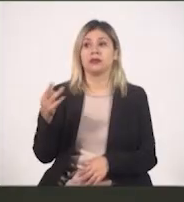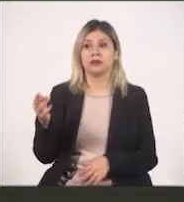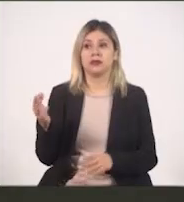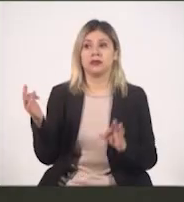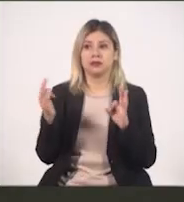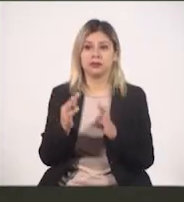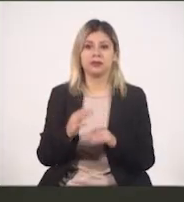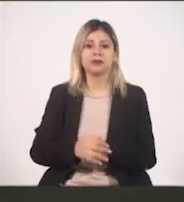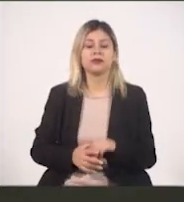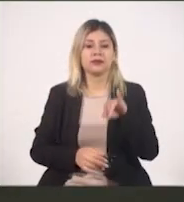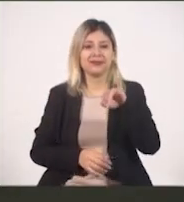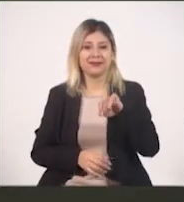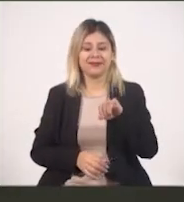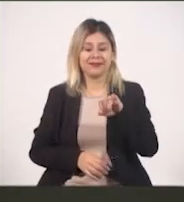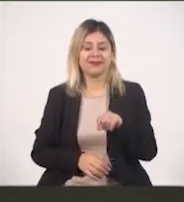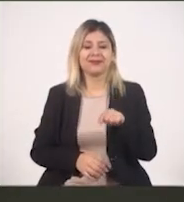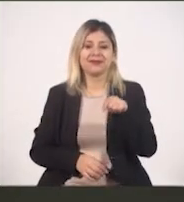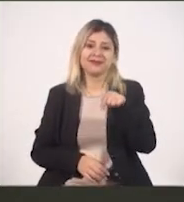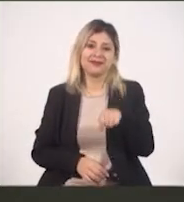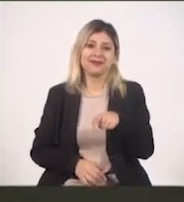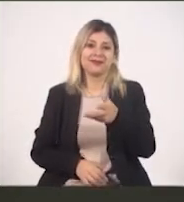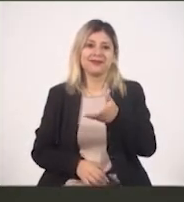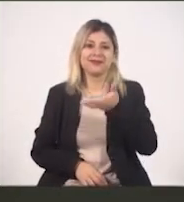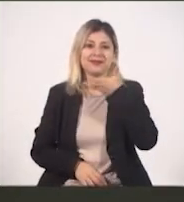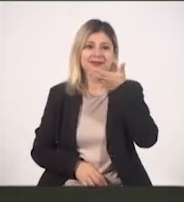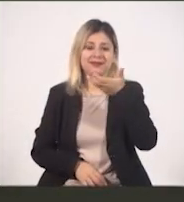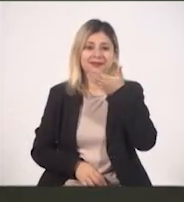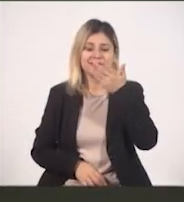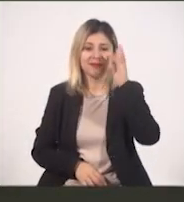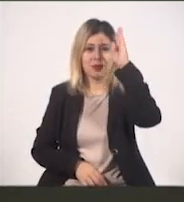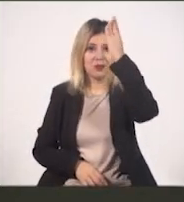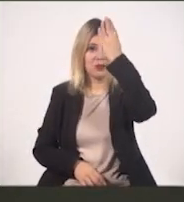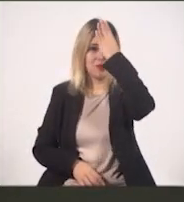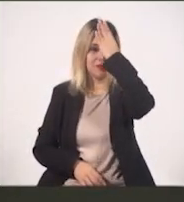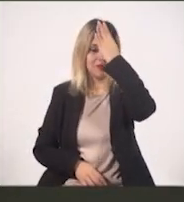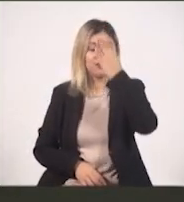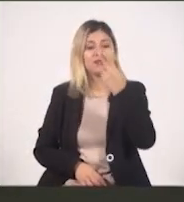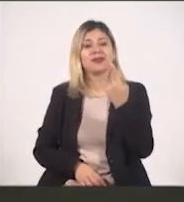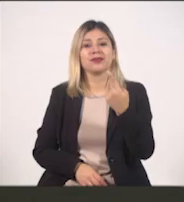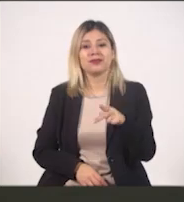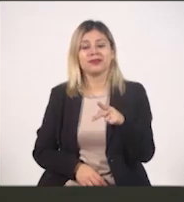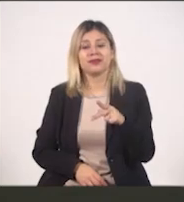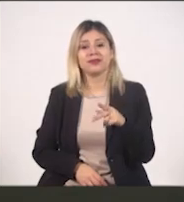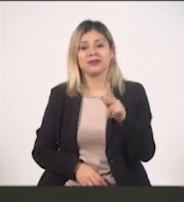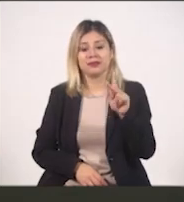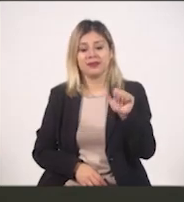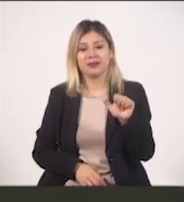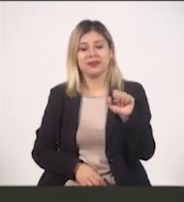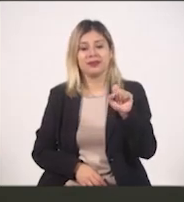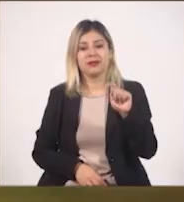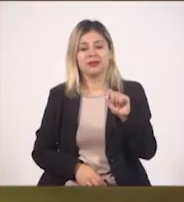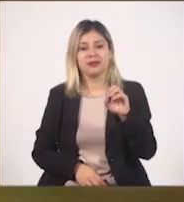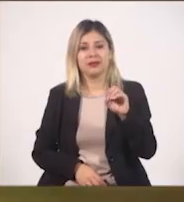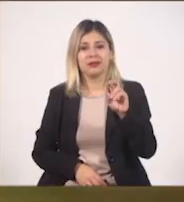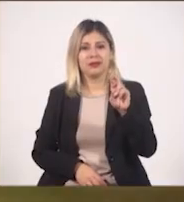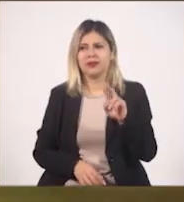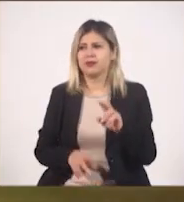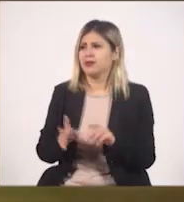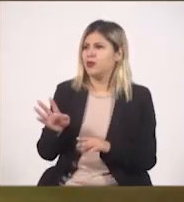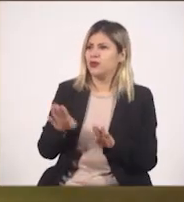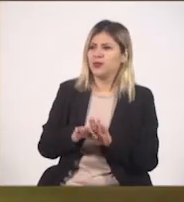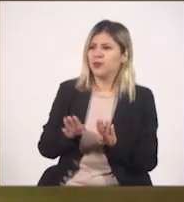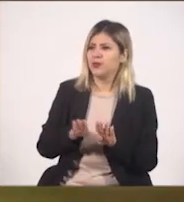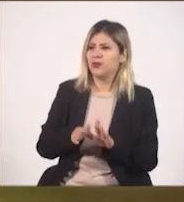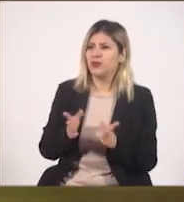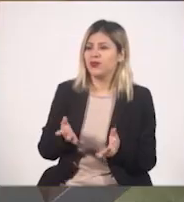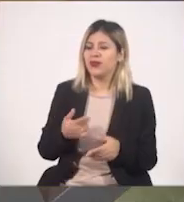Ahí con nosotros lo tradicional es el borrego en Estacas, borrego al pastor. ¿Cómo se acompaña? Platíquenos, para que se